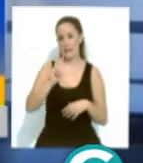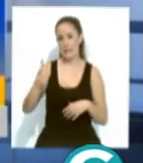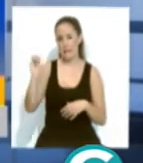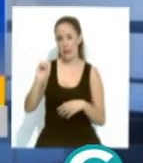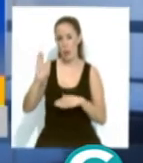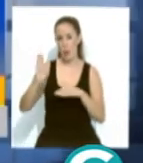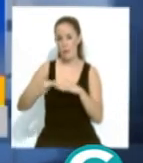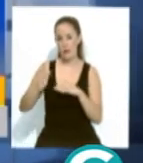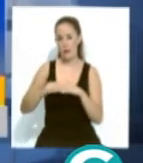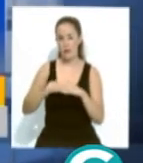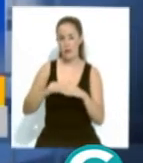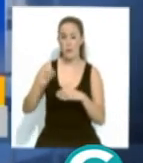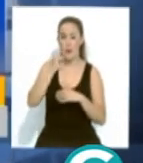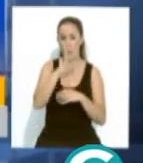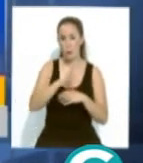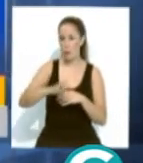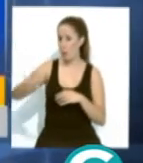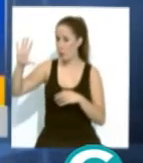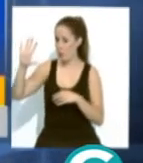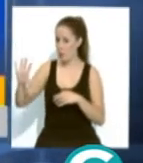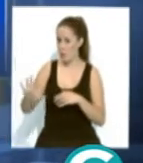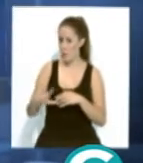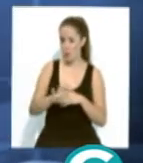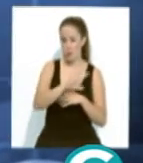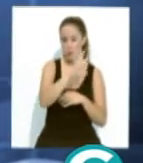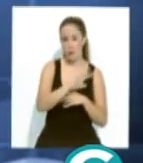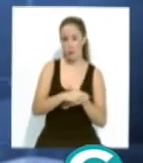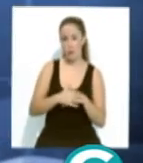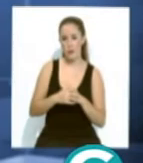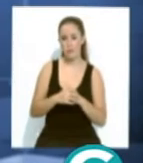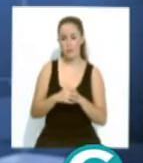grados de mínima. Los vientos serán del sureste en el litoral.